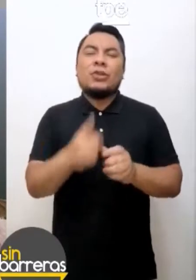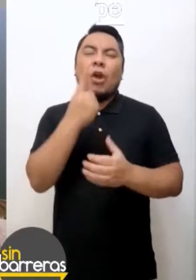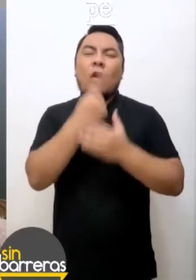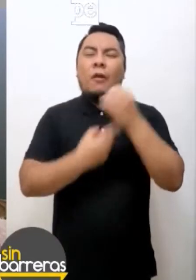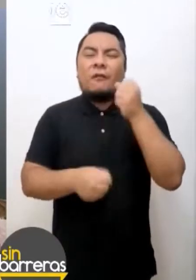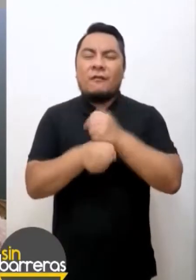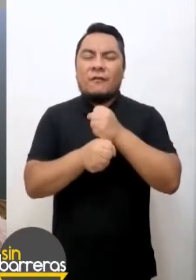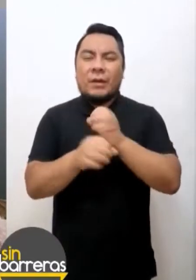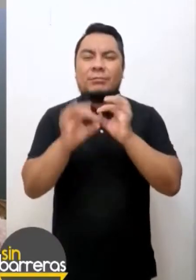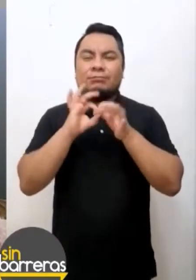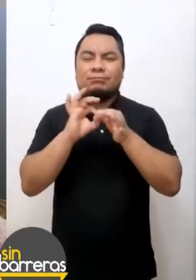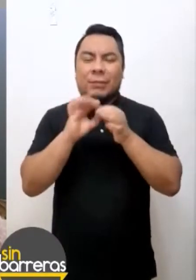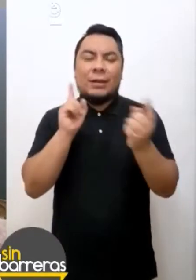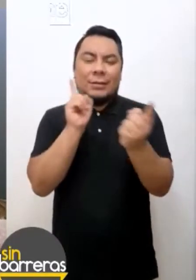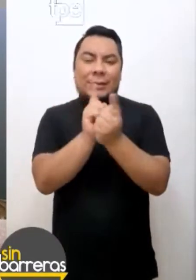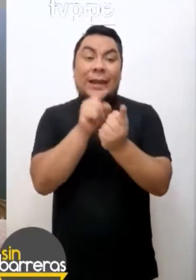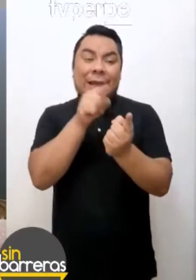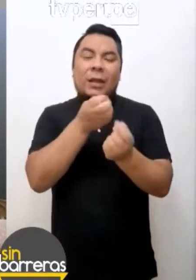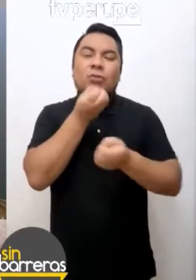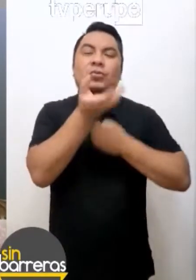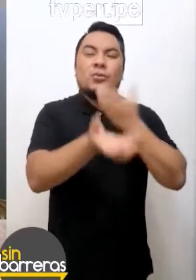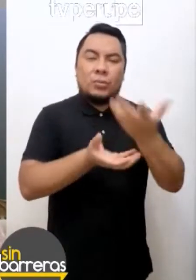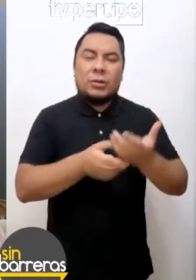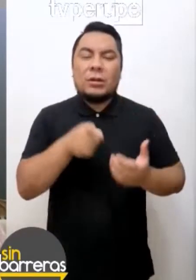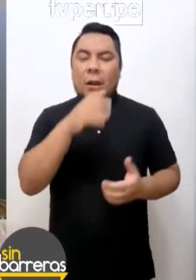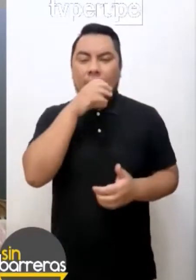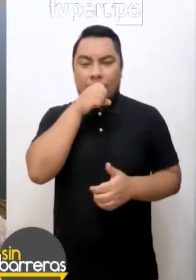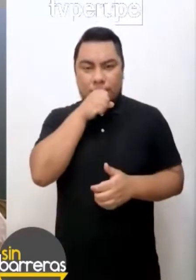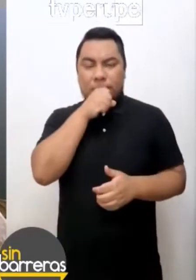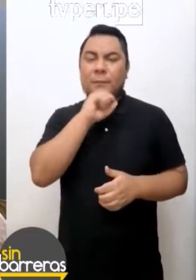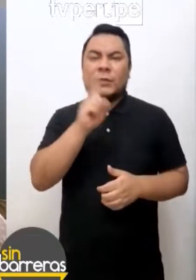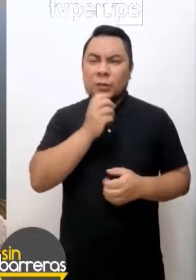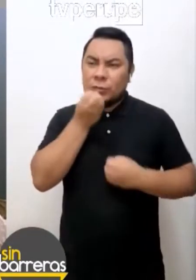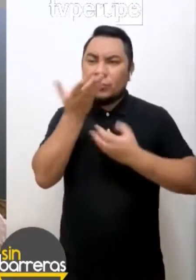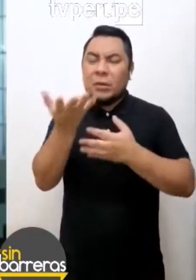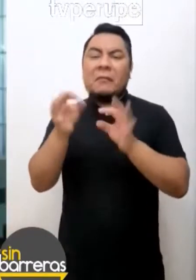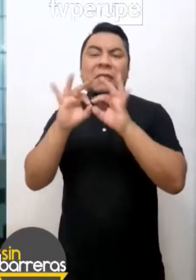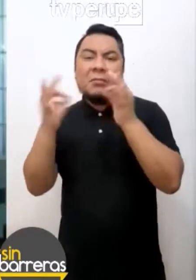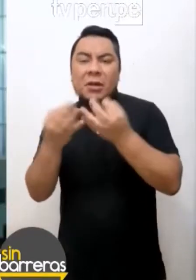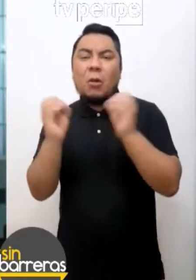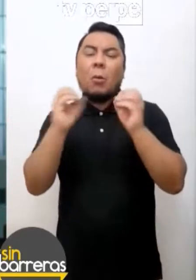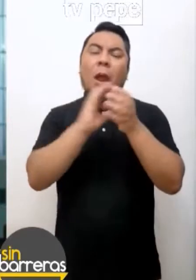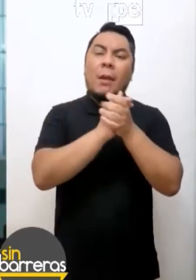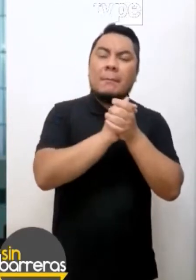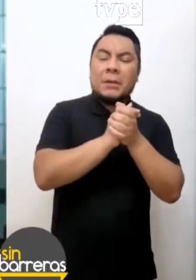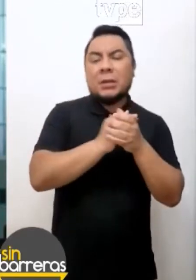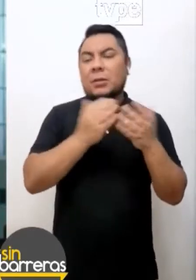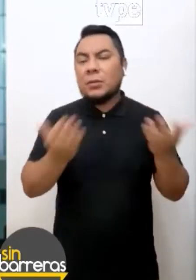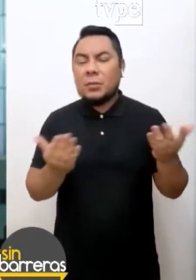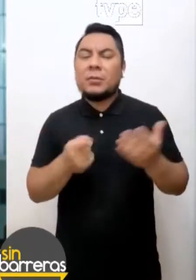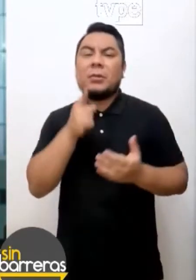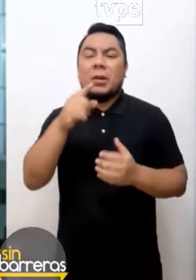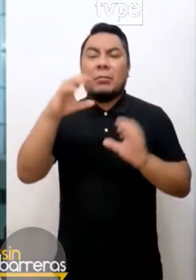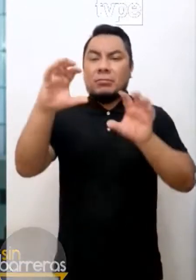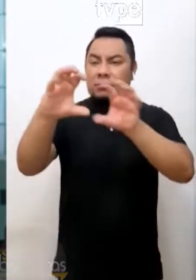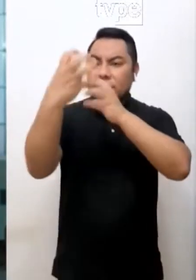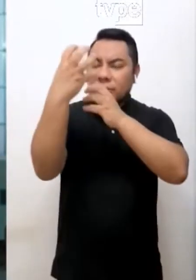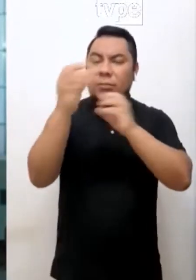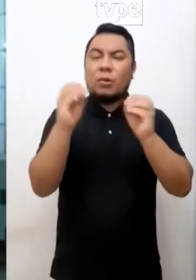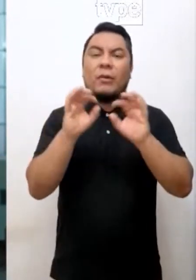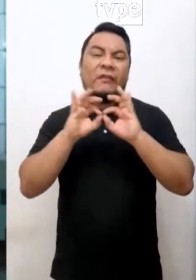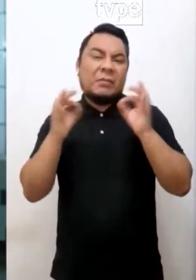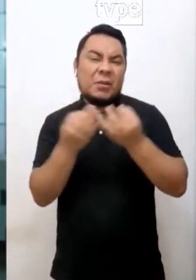para poder hablar de nuestras frustraciones y qué es lo que está generando esa ansiedad, ese nerviosismo. Comunícate con amigos, por